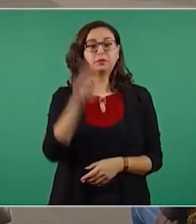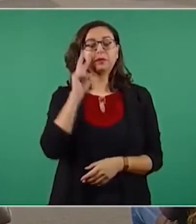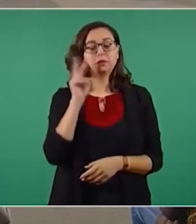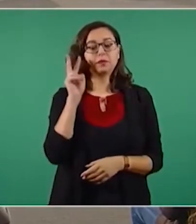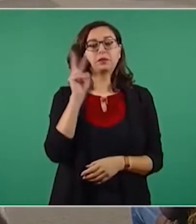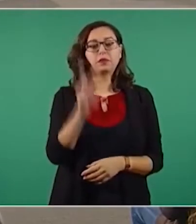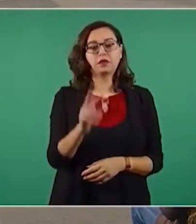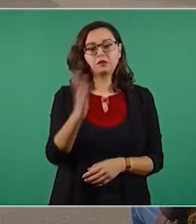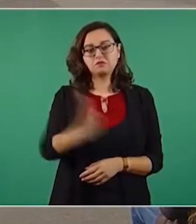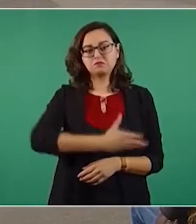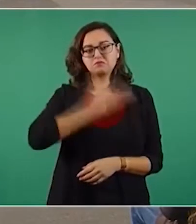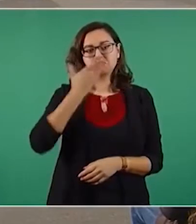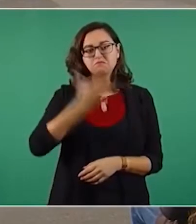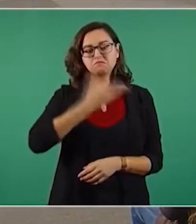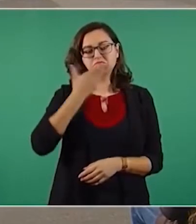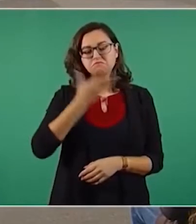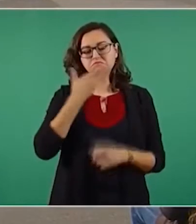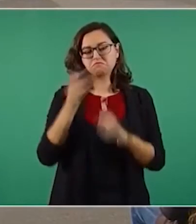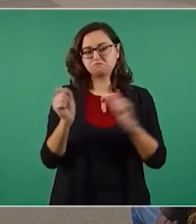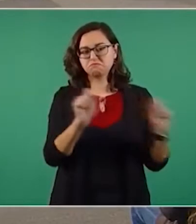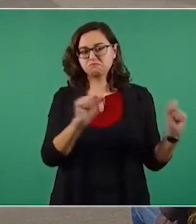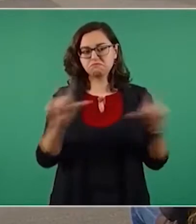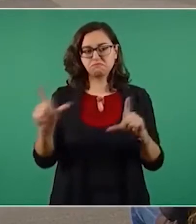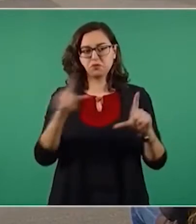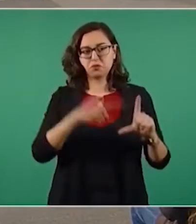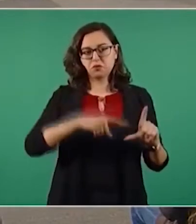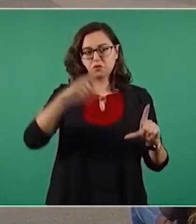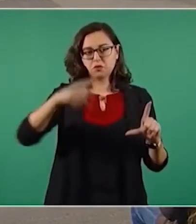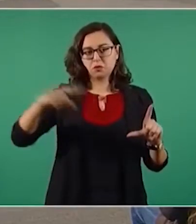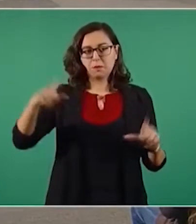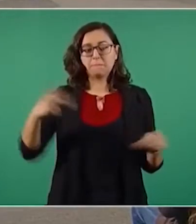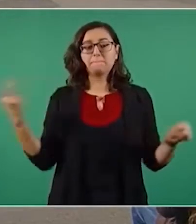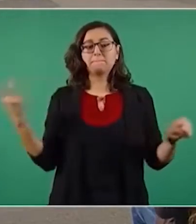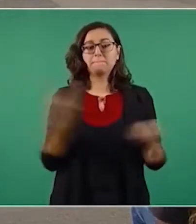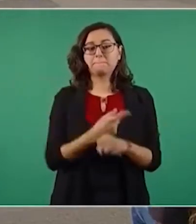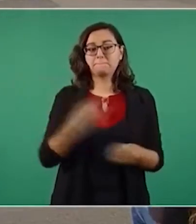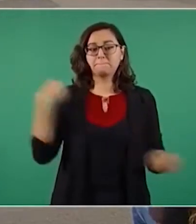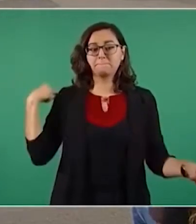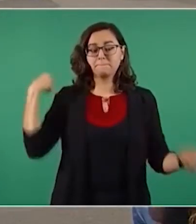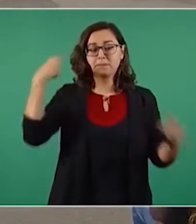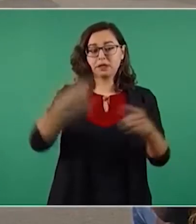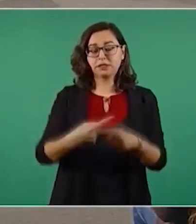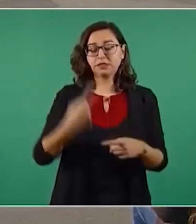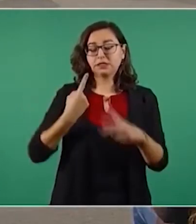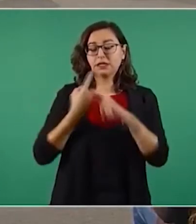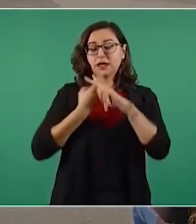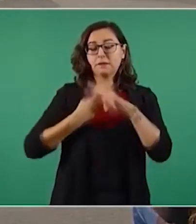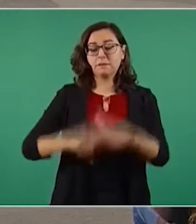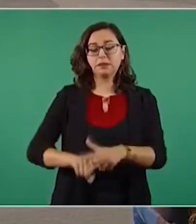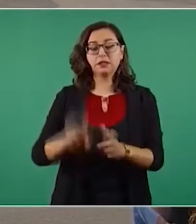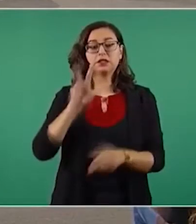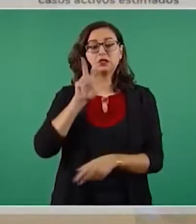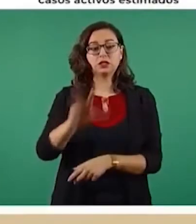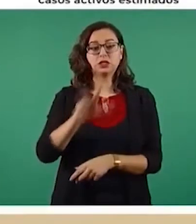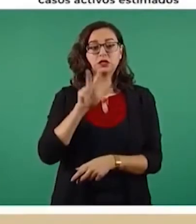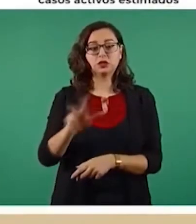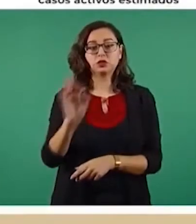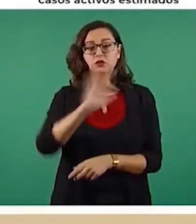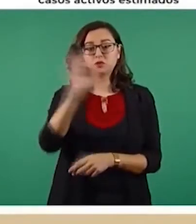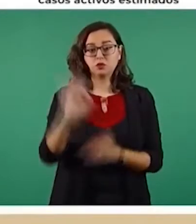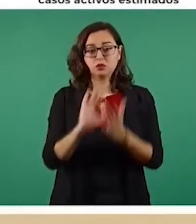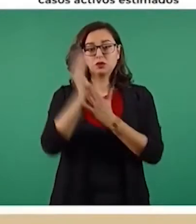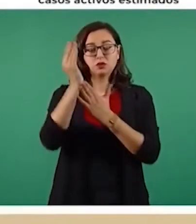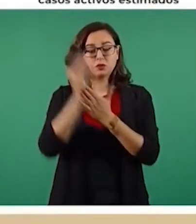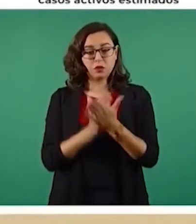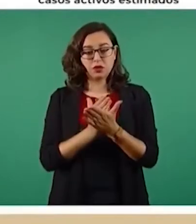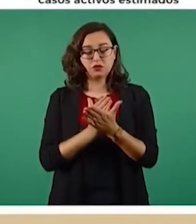que presentamos habitualmente, lo que vemos es que abrimos la semana con una reducción de 18 por ciento, en este momento 17 por